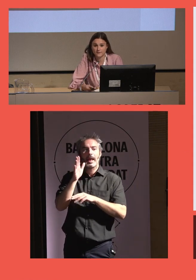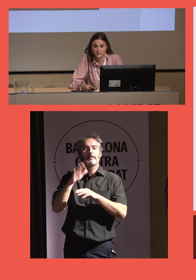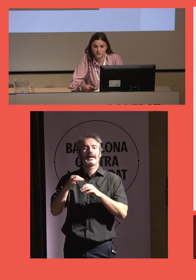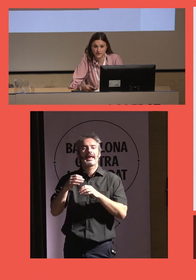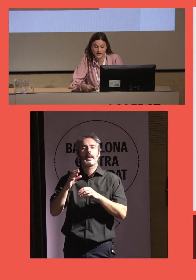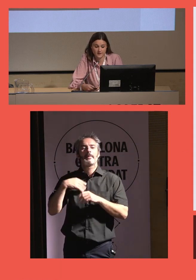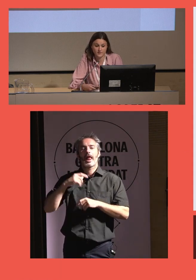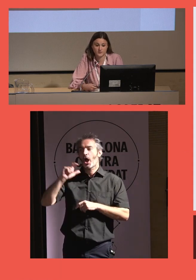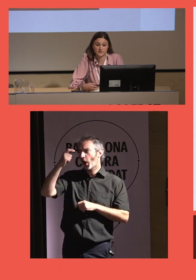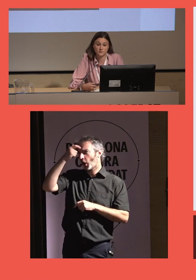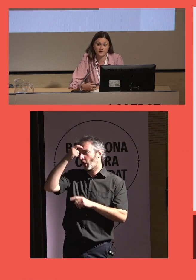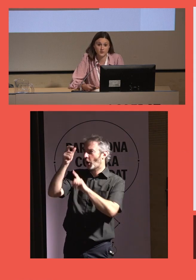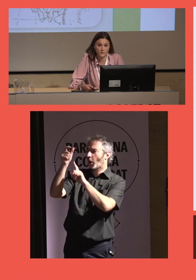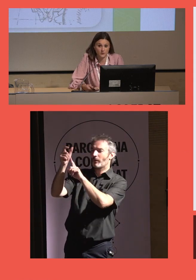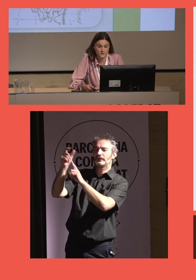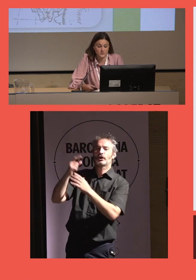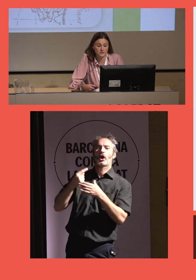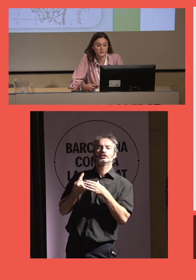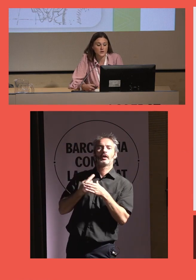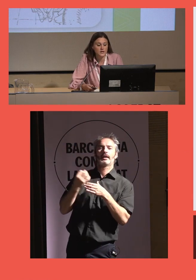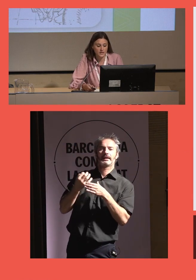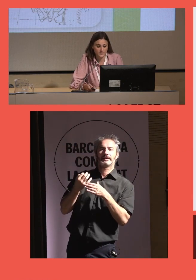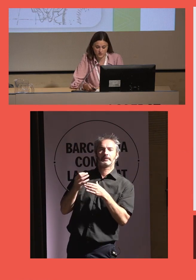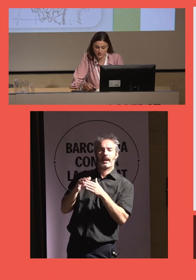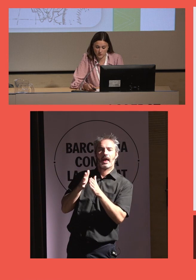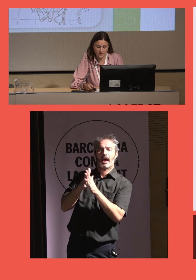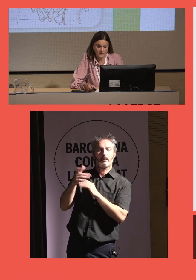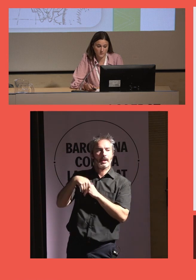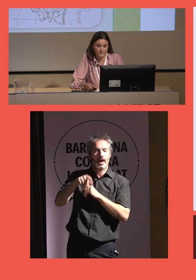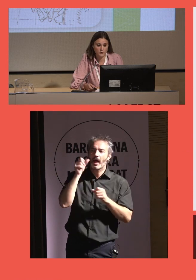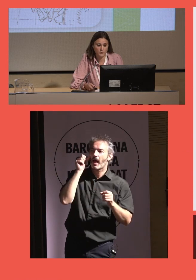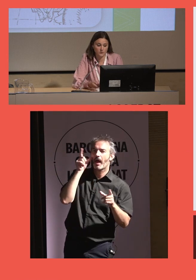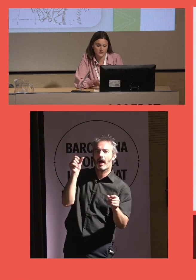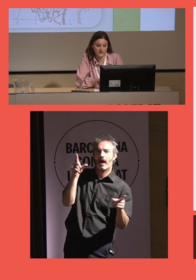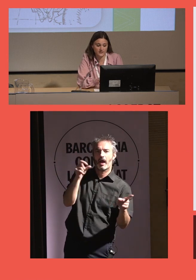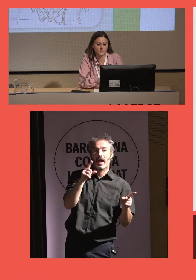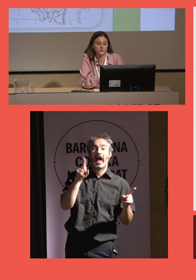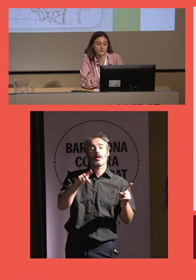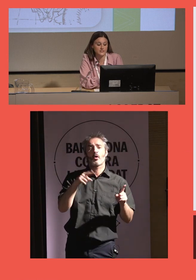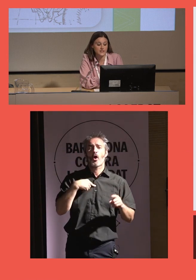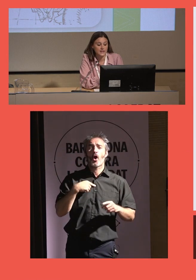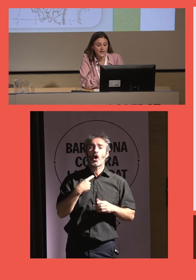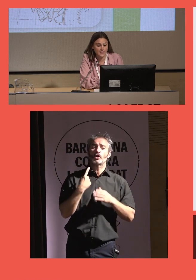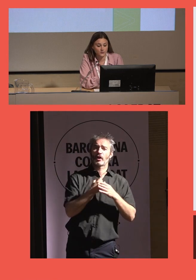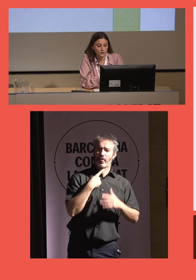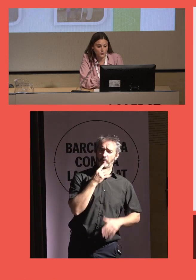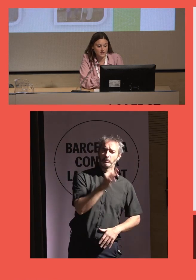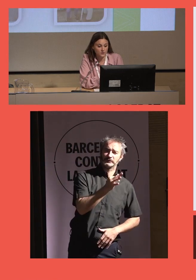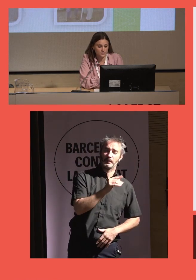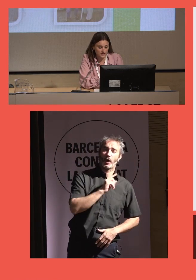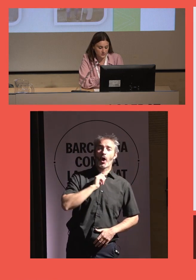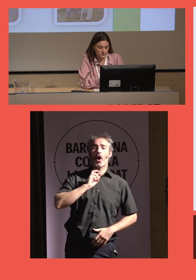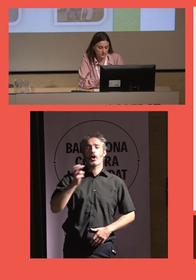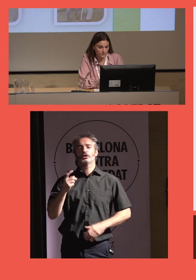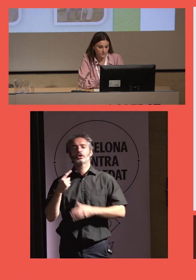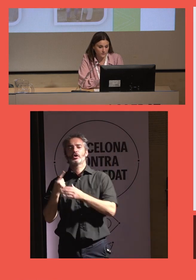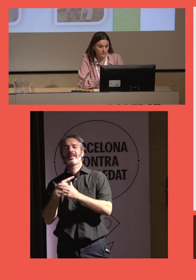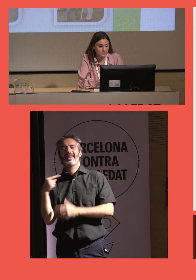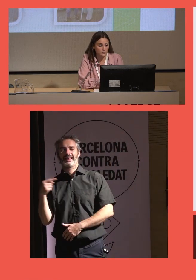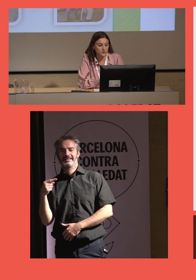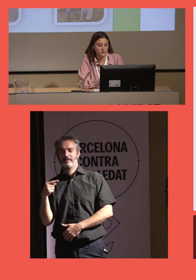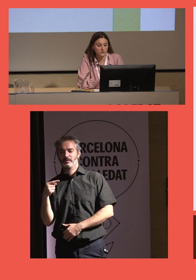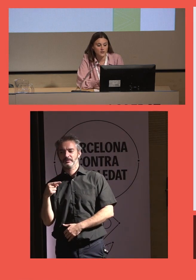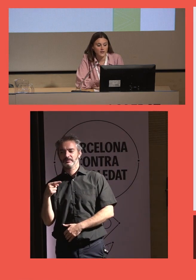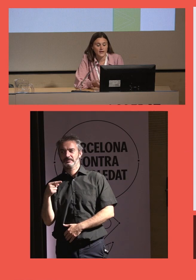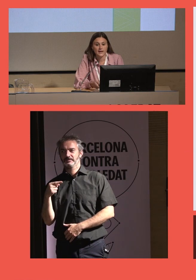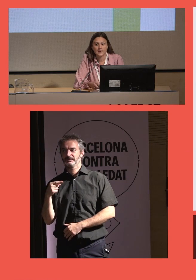conocer el concepto de soledad. Hay personas que lo viven como algo más positivo y personas que lo viven como algo más negativo. Entonces, en todo este contexto... Y me